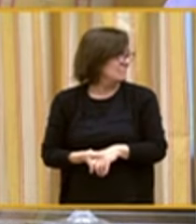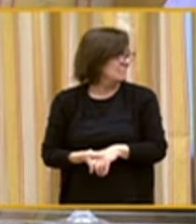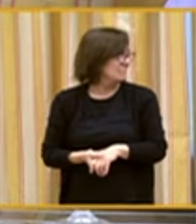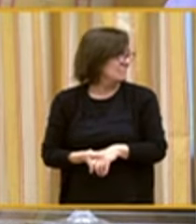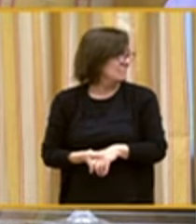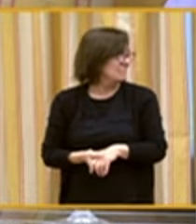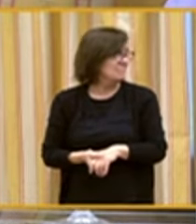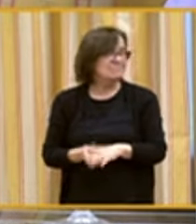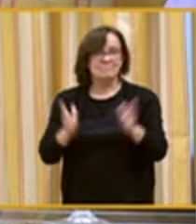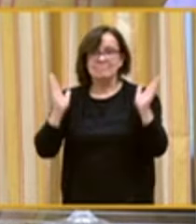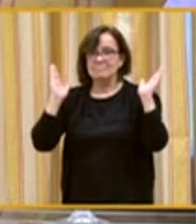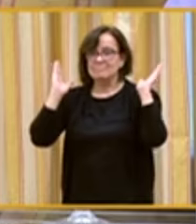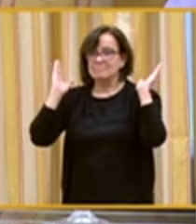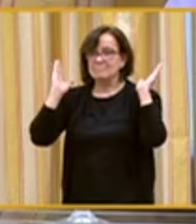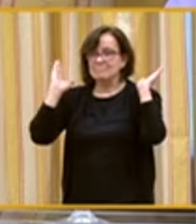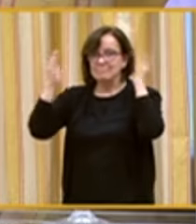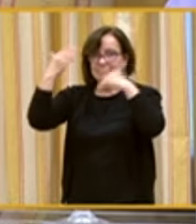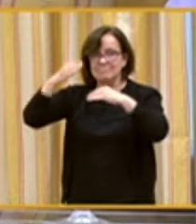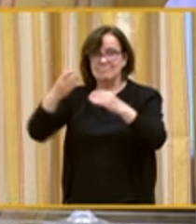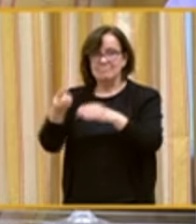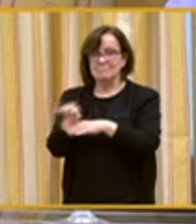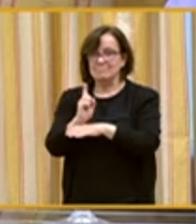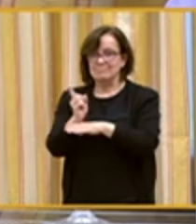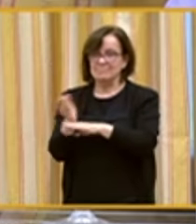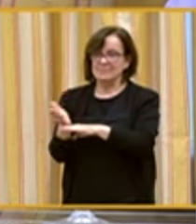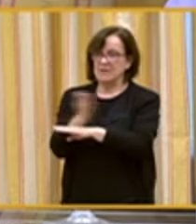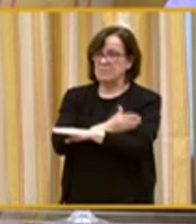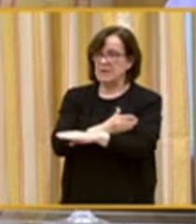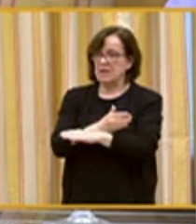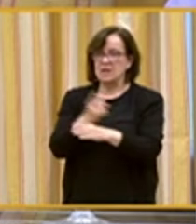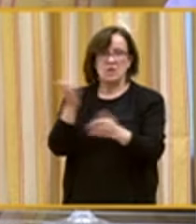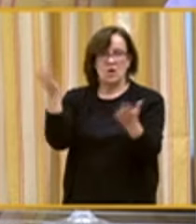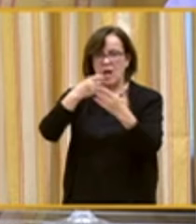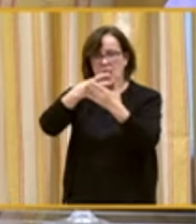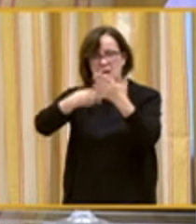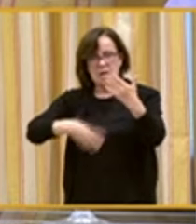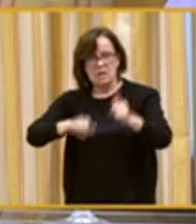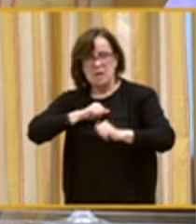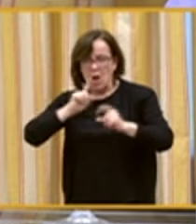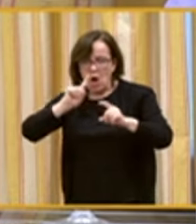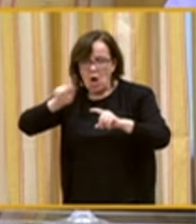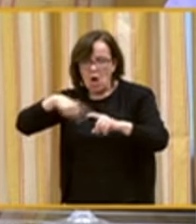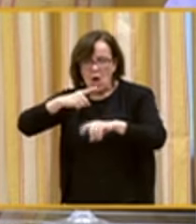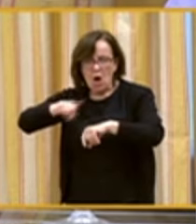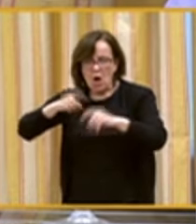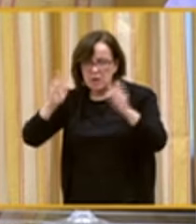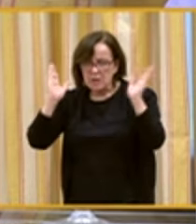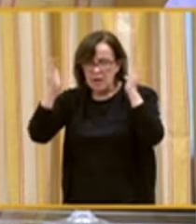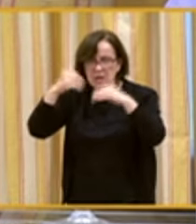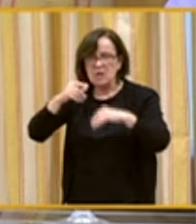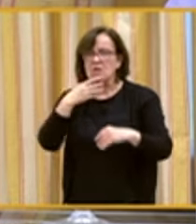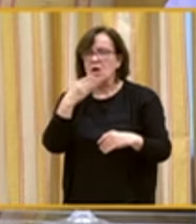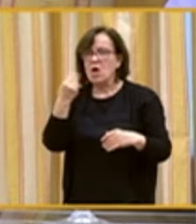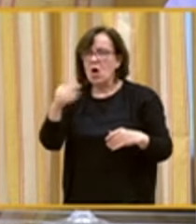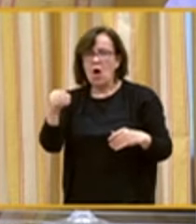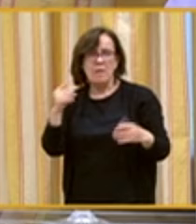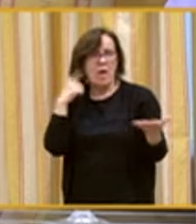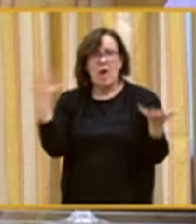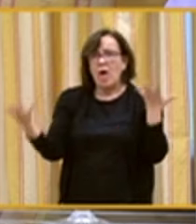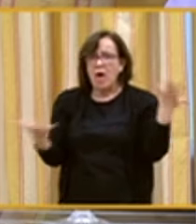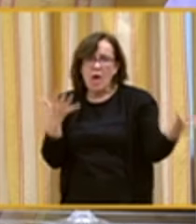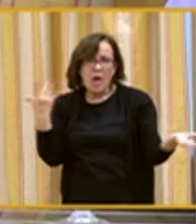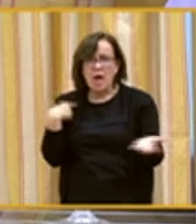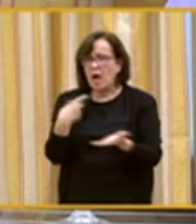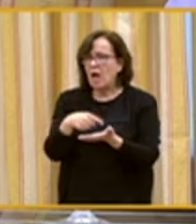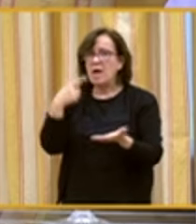La atención temprana no llega. Hay listas de espera, pocas horas de atención. Los padres muy jóvenes y desorientados ven que